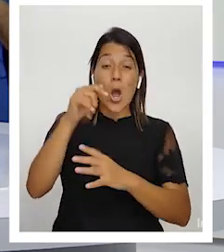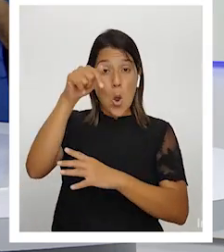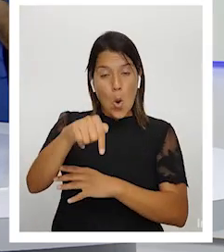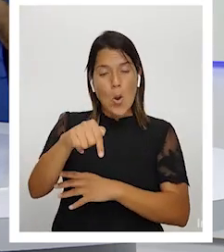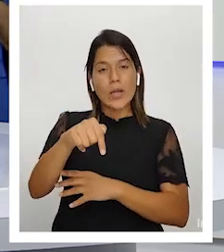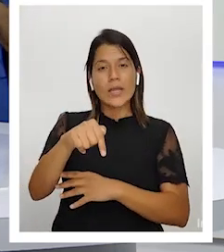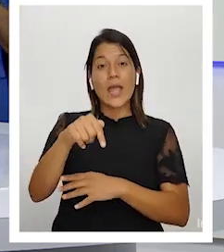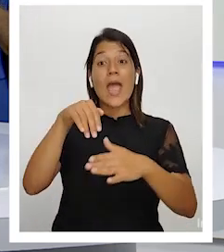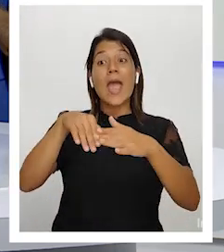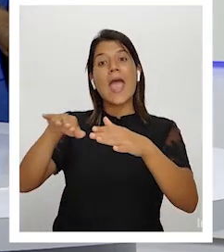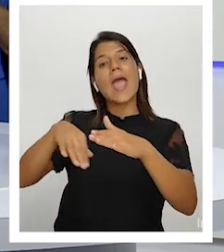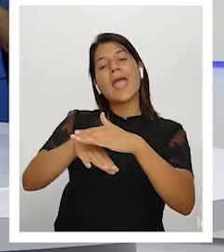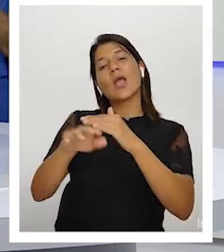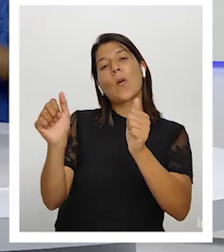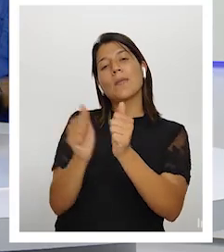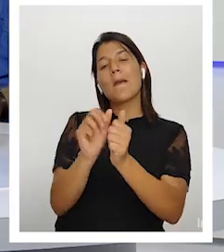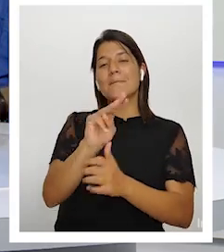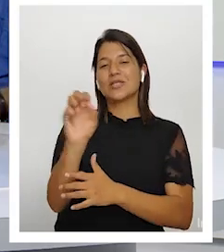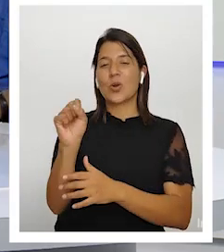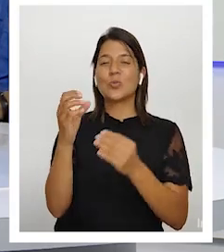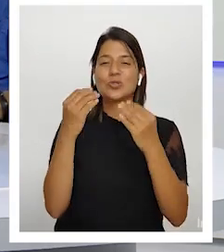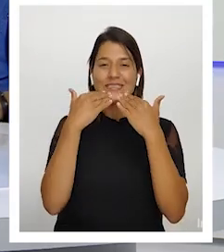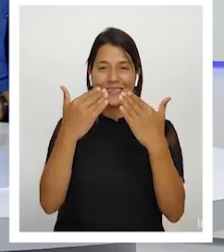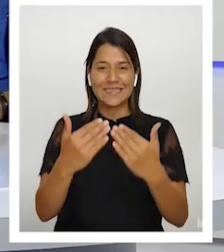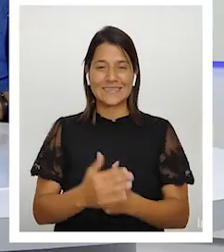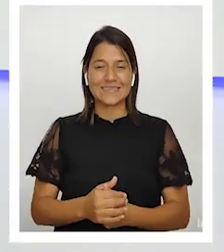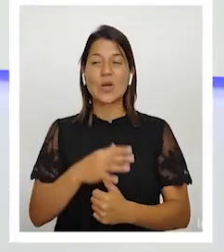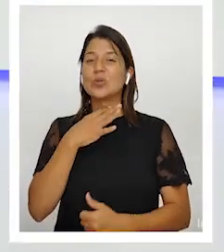compañía de don Miguel Sobrano muchas gracias mucho gusto